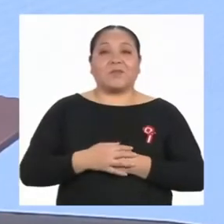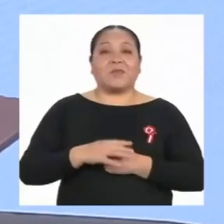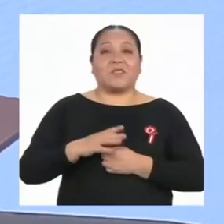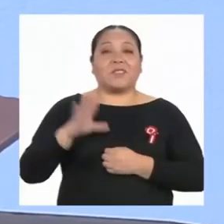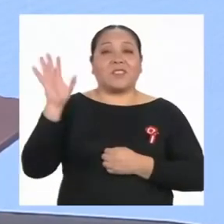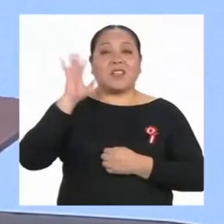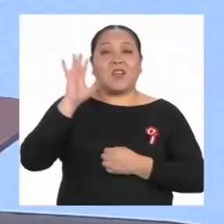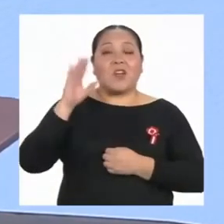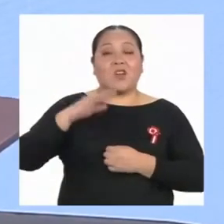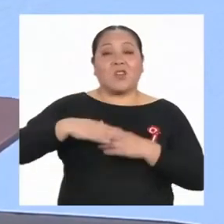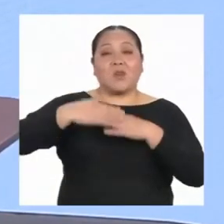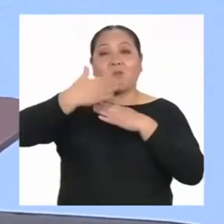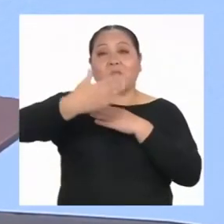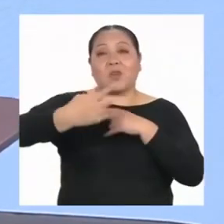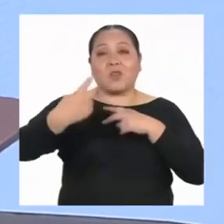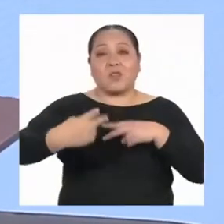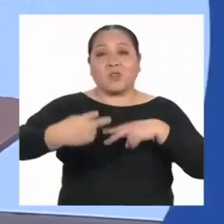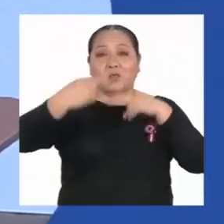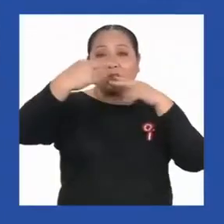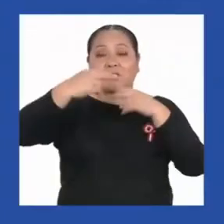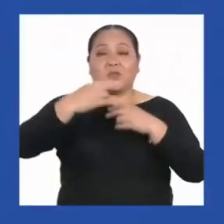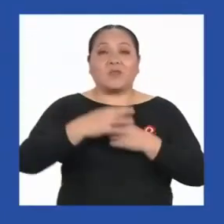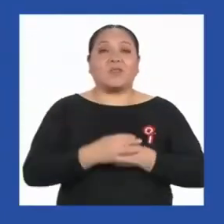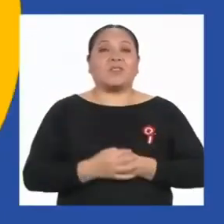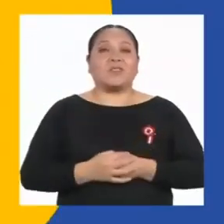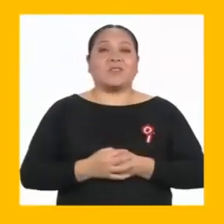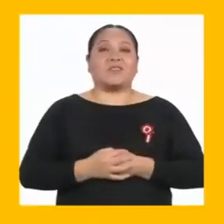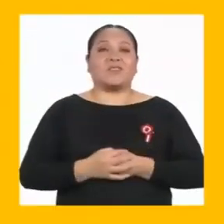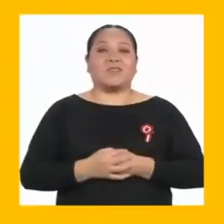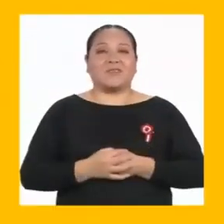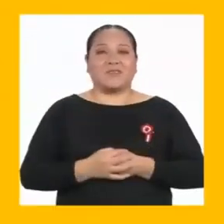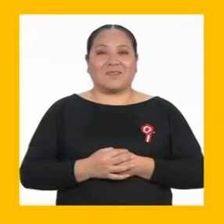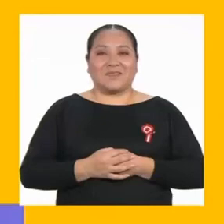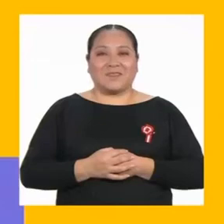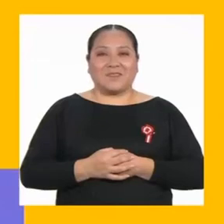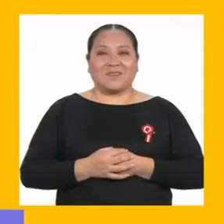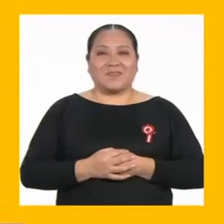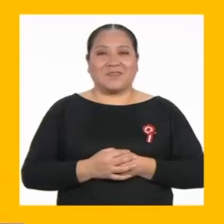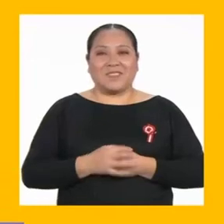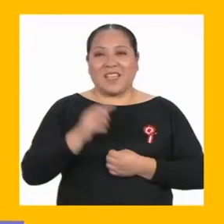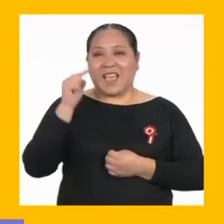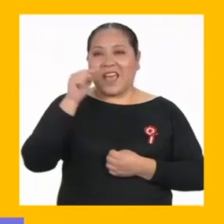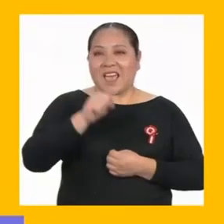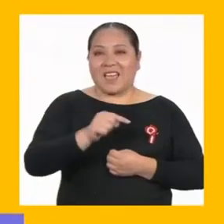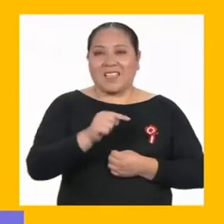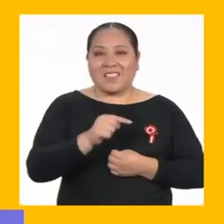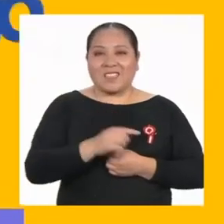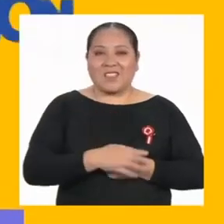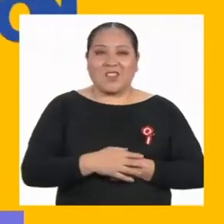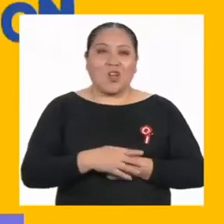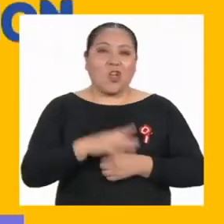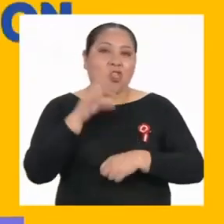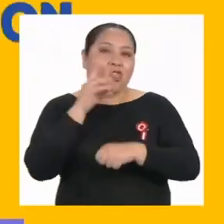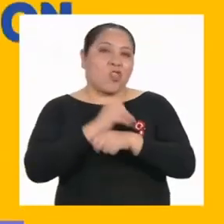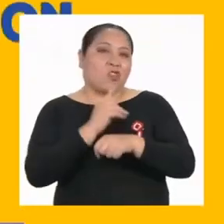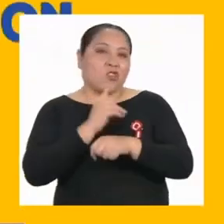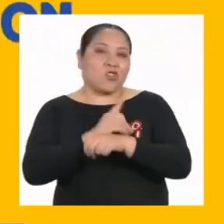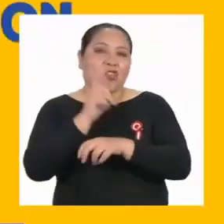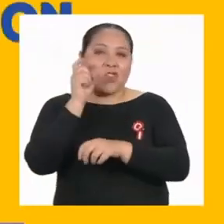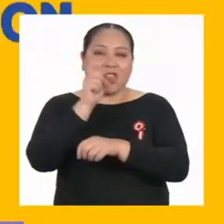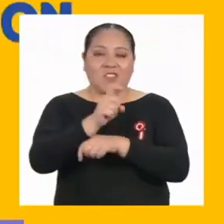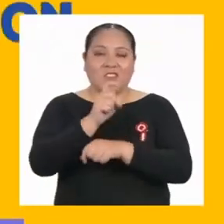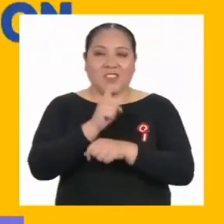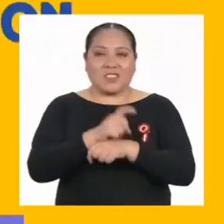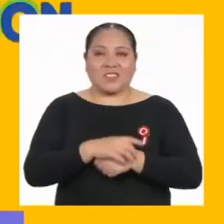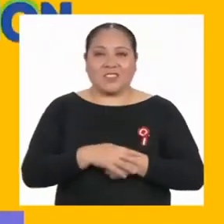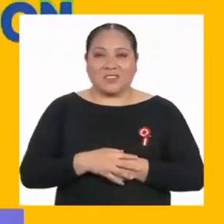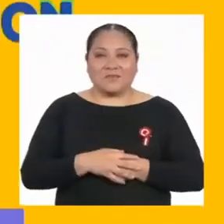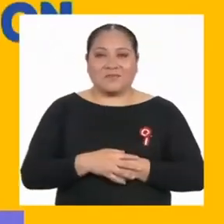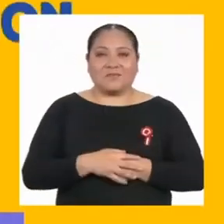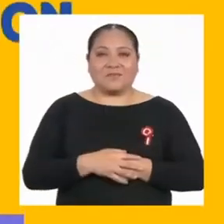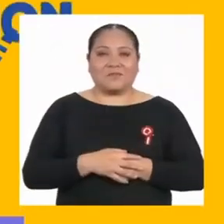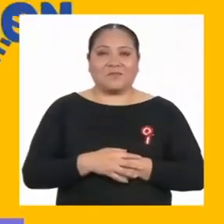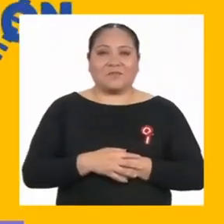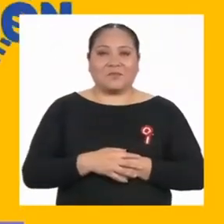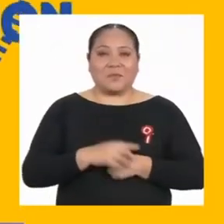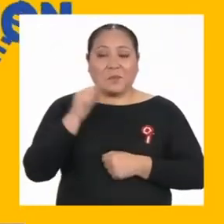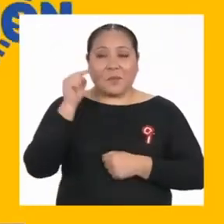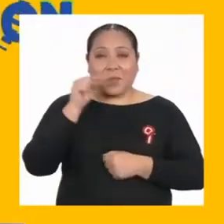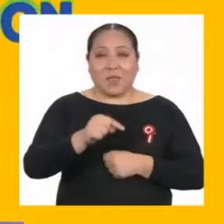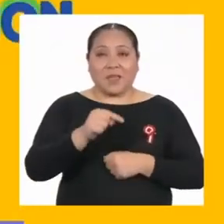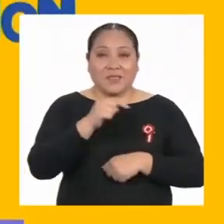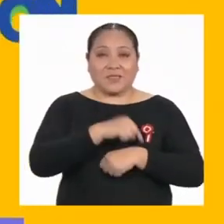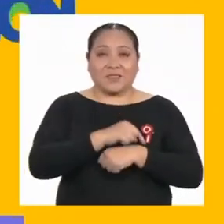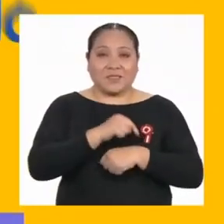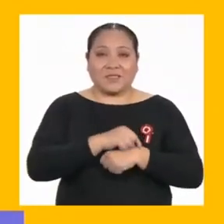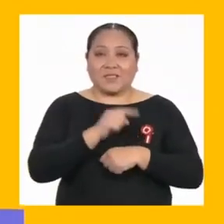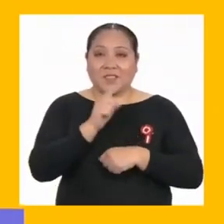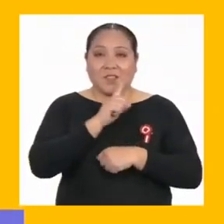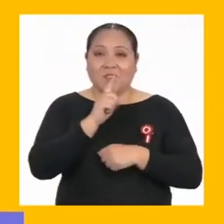vemos en una próxima edición. Esto fue Doctor Educación. Este espacio